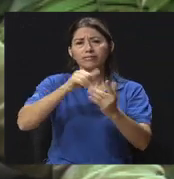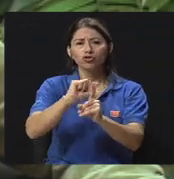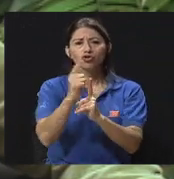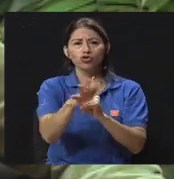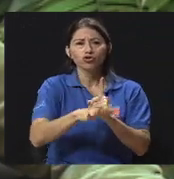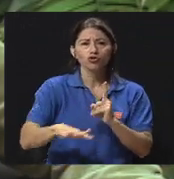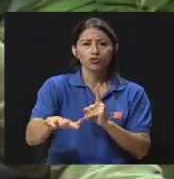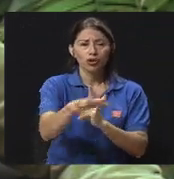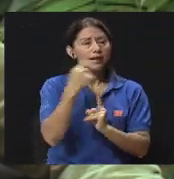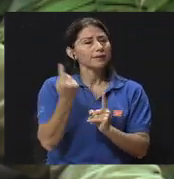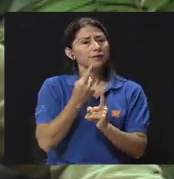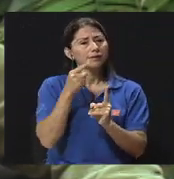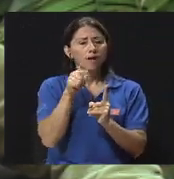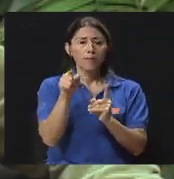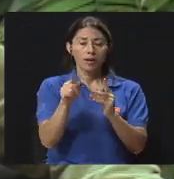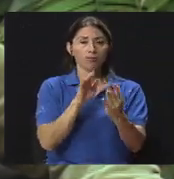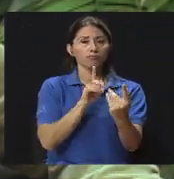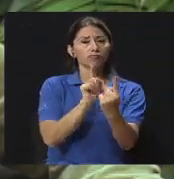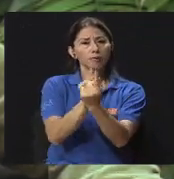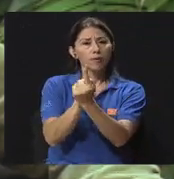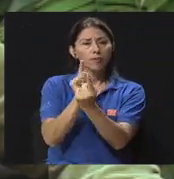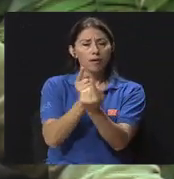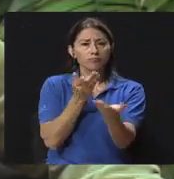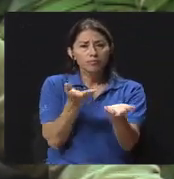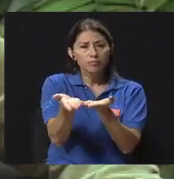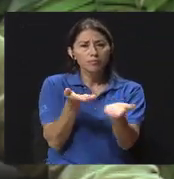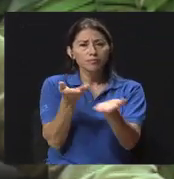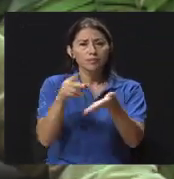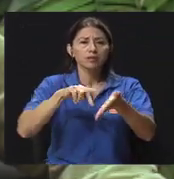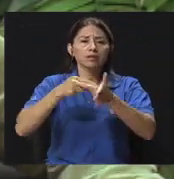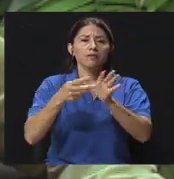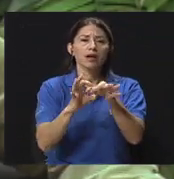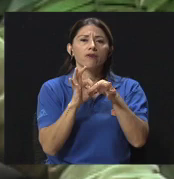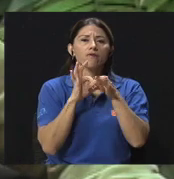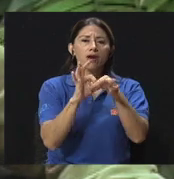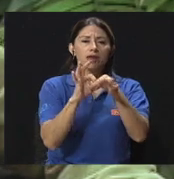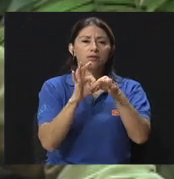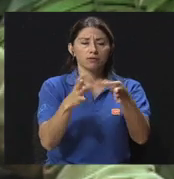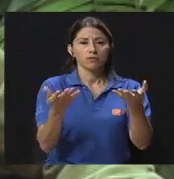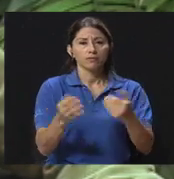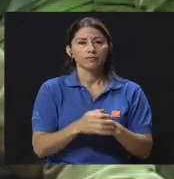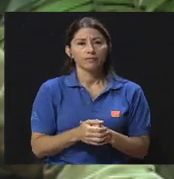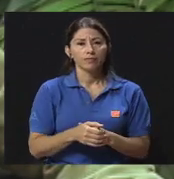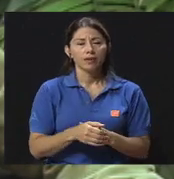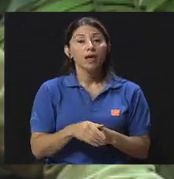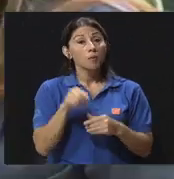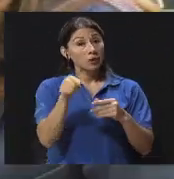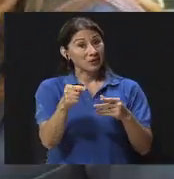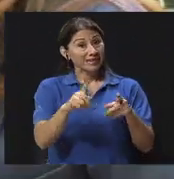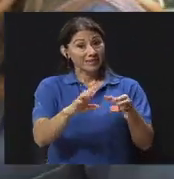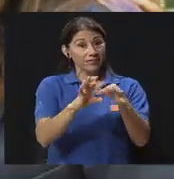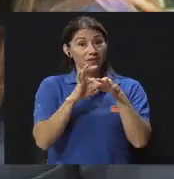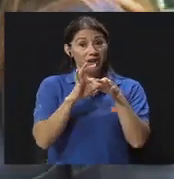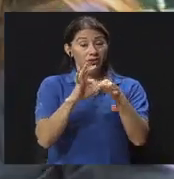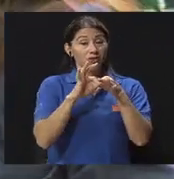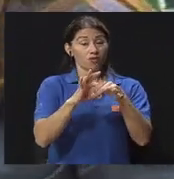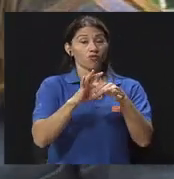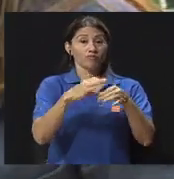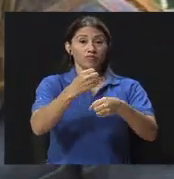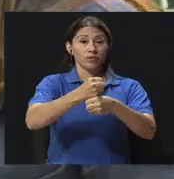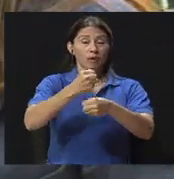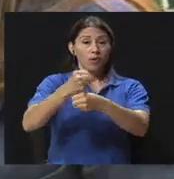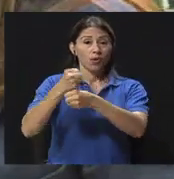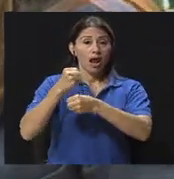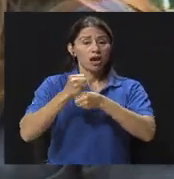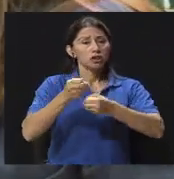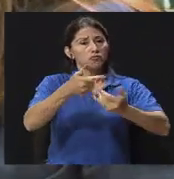estamos estableciendo relaciones interpersonales. ¿Y cómo lograr que esa relación interpersonal, esa relación laboral sea positiva,